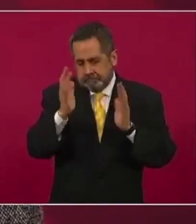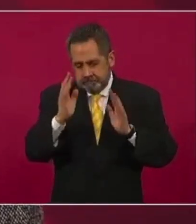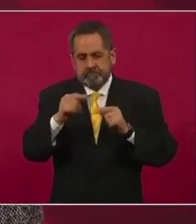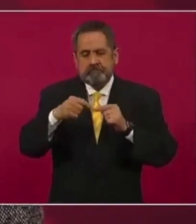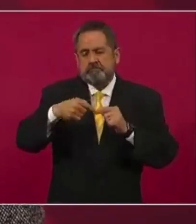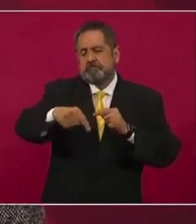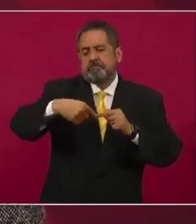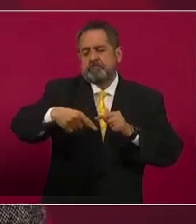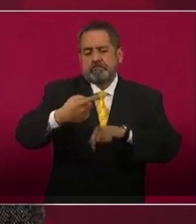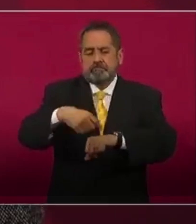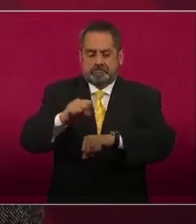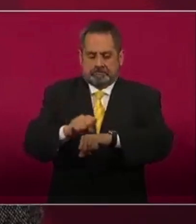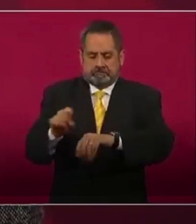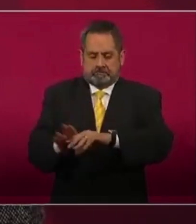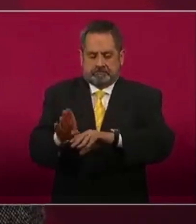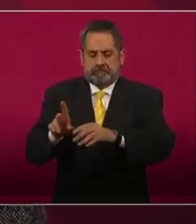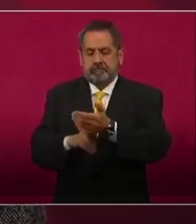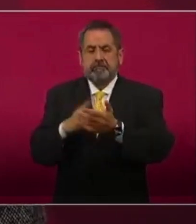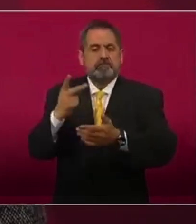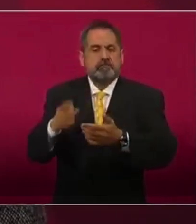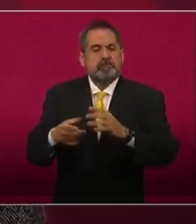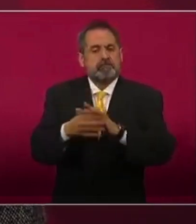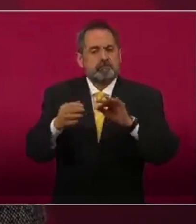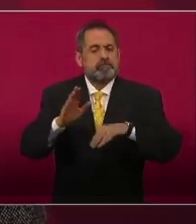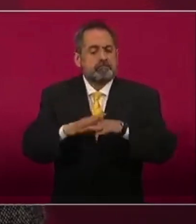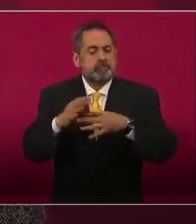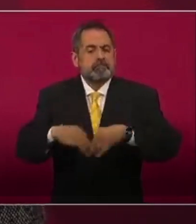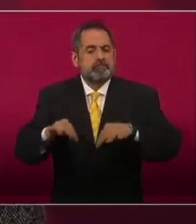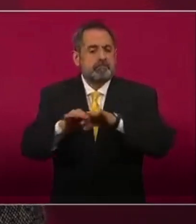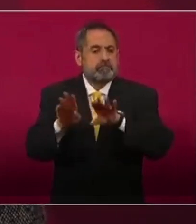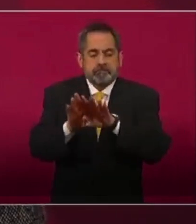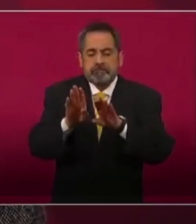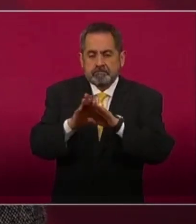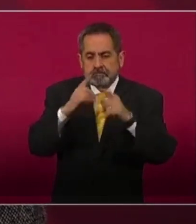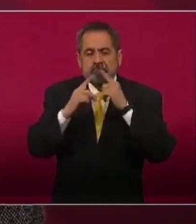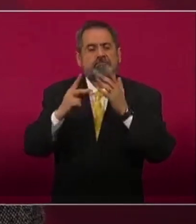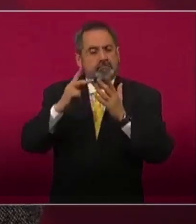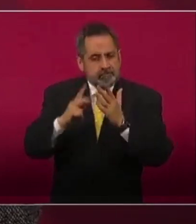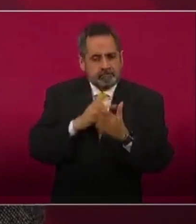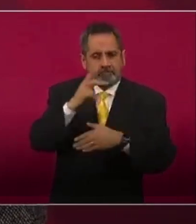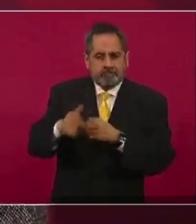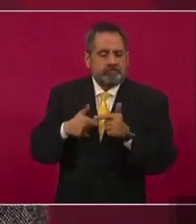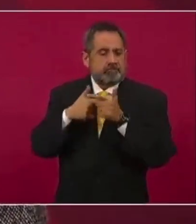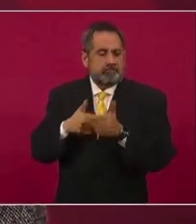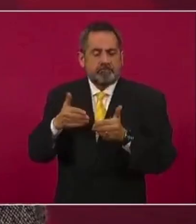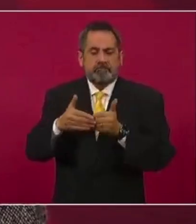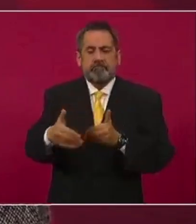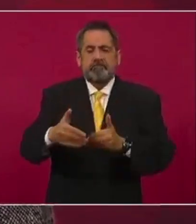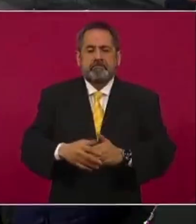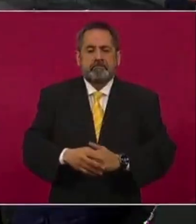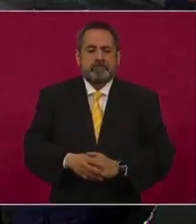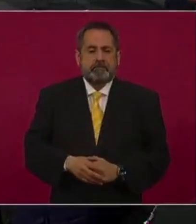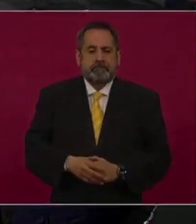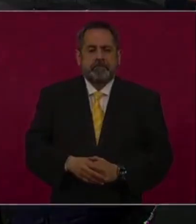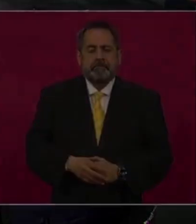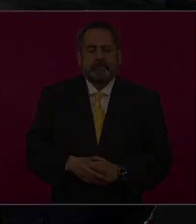pocas semanas vamos a tener ya más claridad en que esto vuelve a la normalidad.